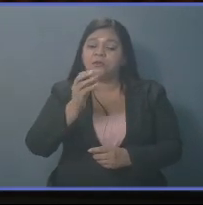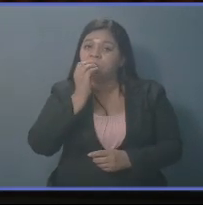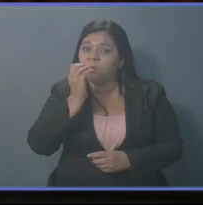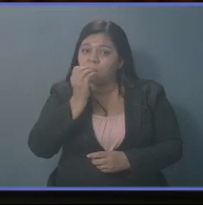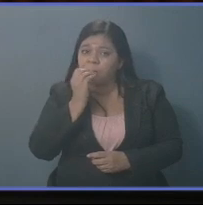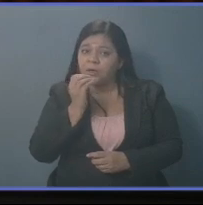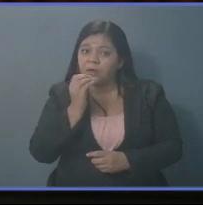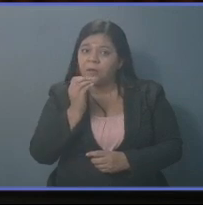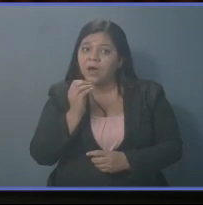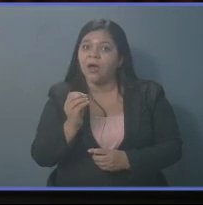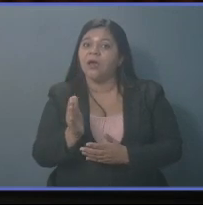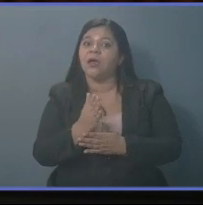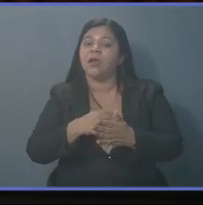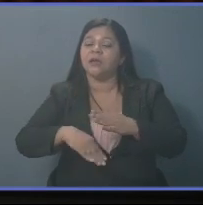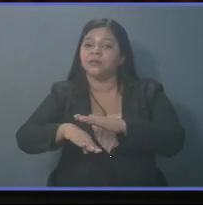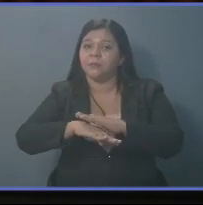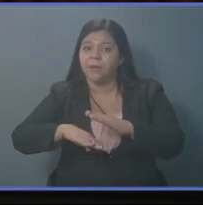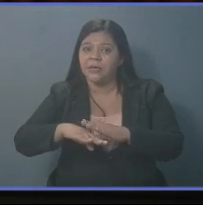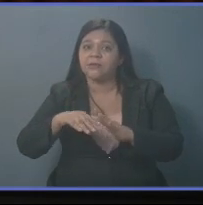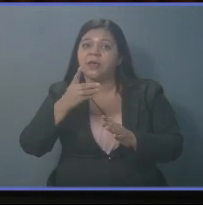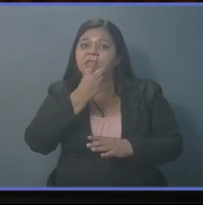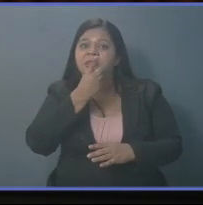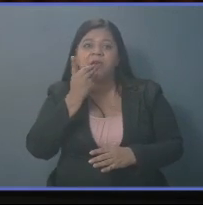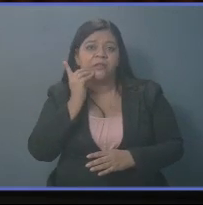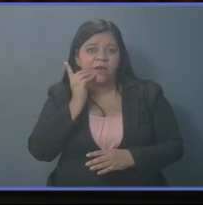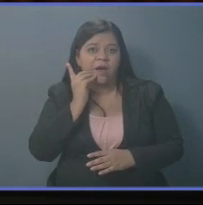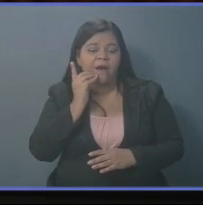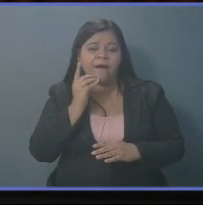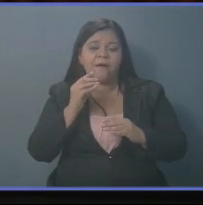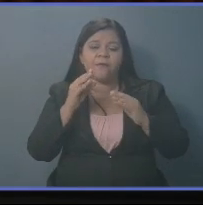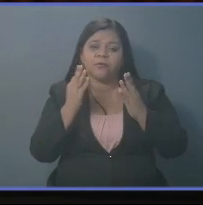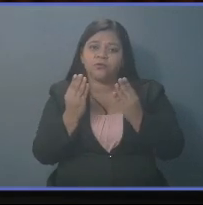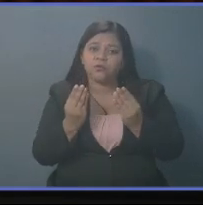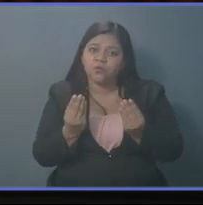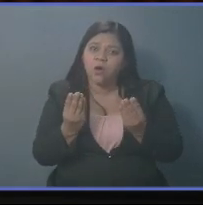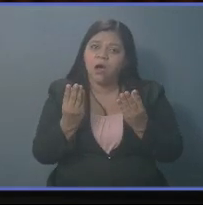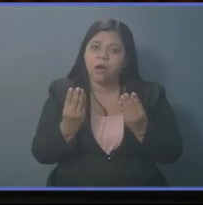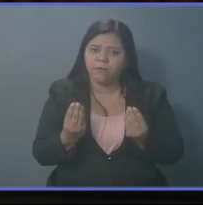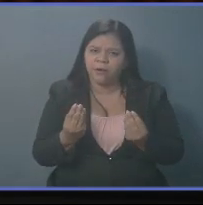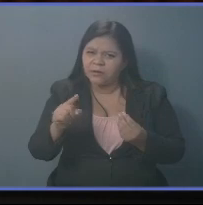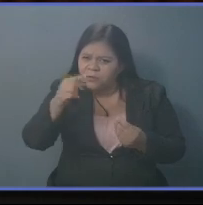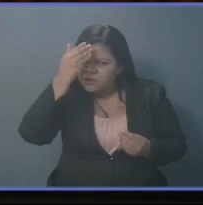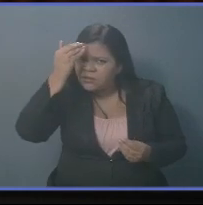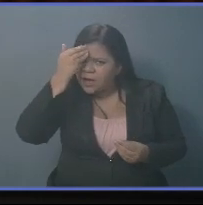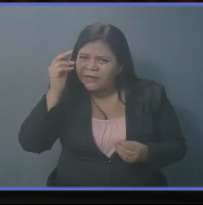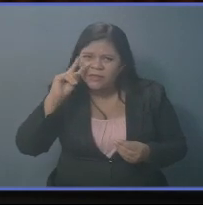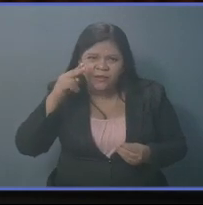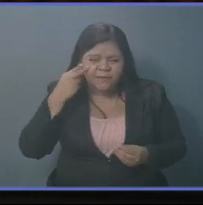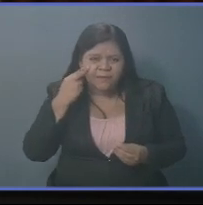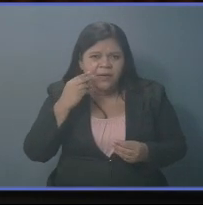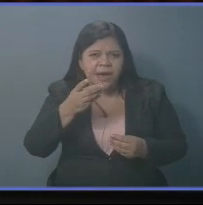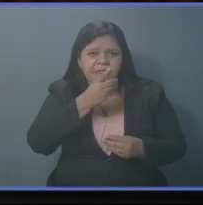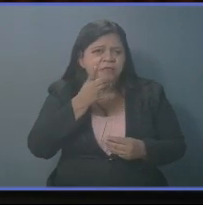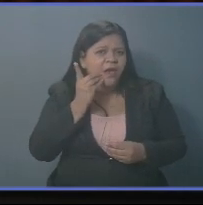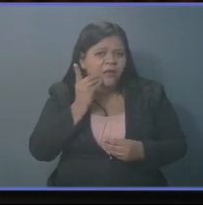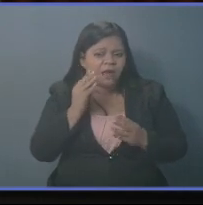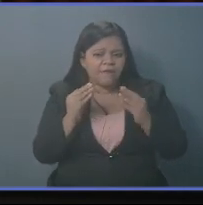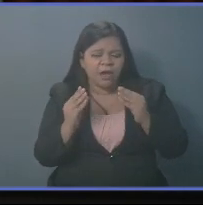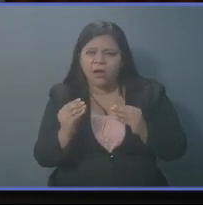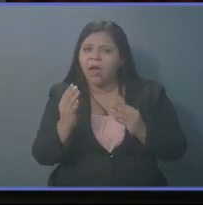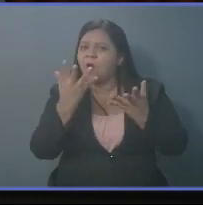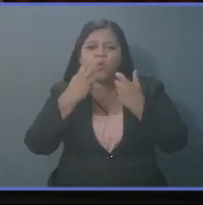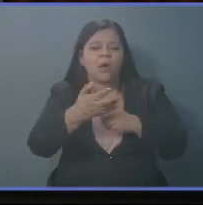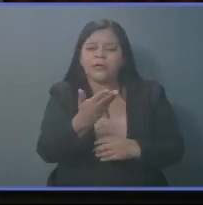se da sobre la base de dieta blanda. ¿Sabe lo que significa dieta blanda? Que no pueden comer